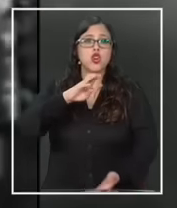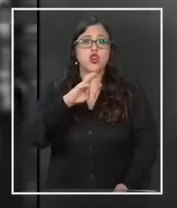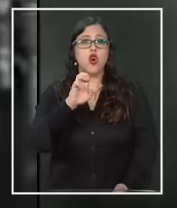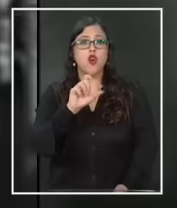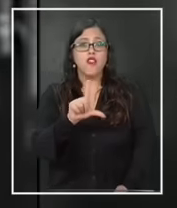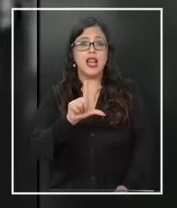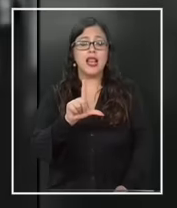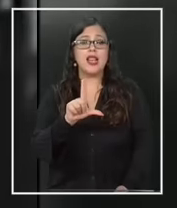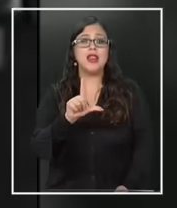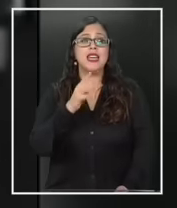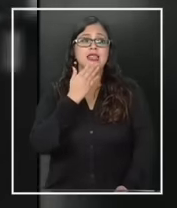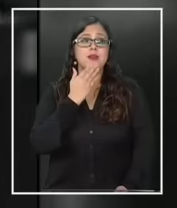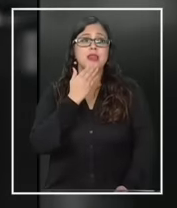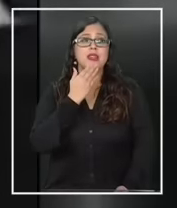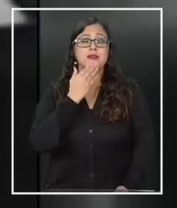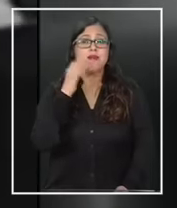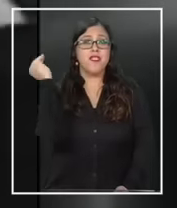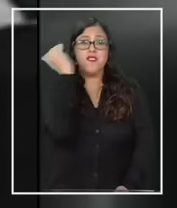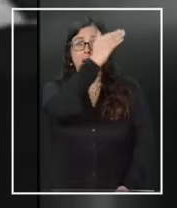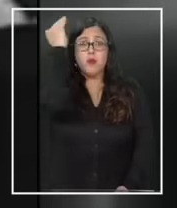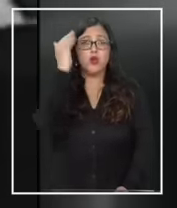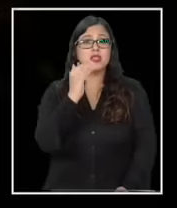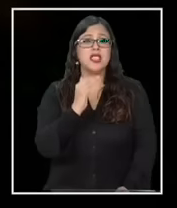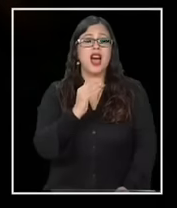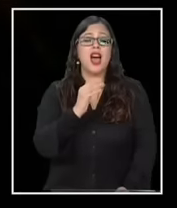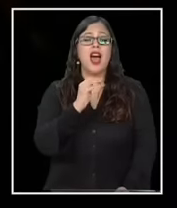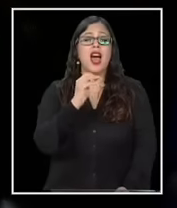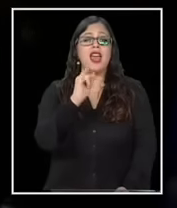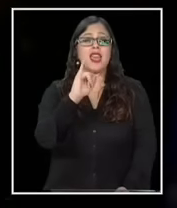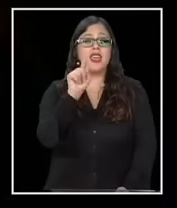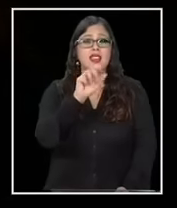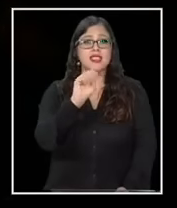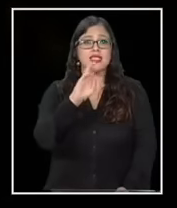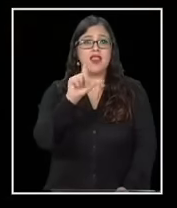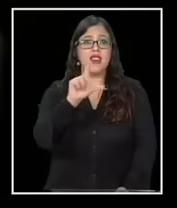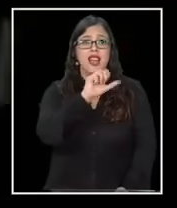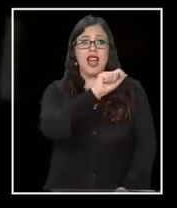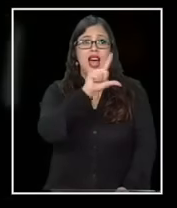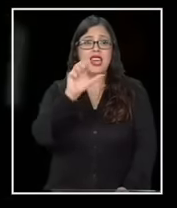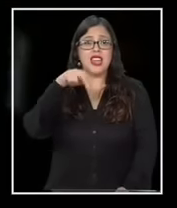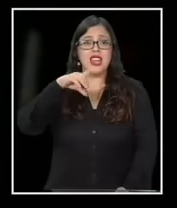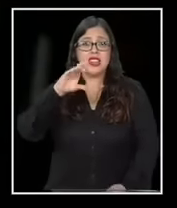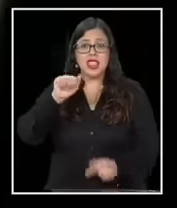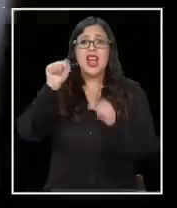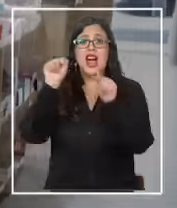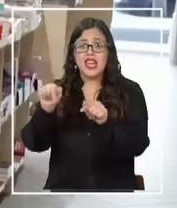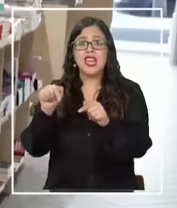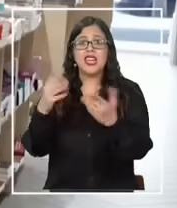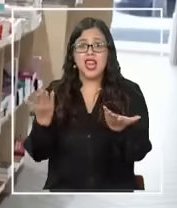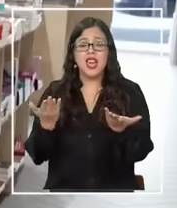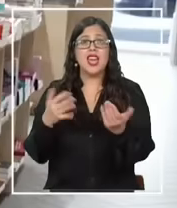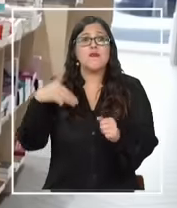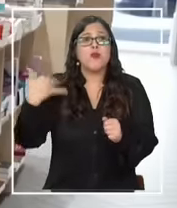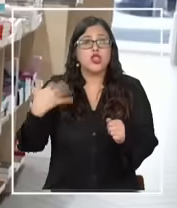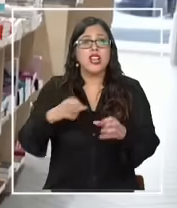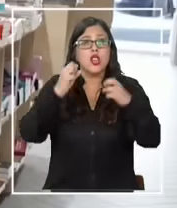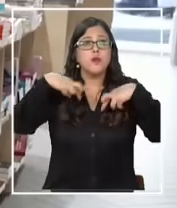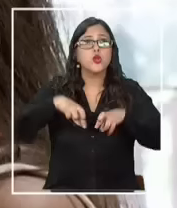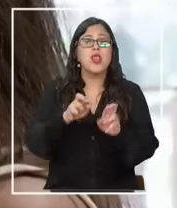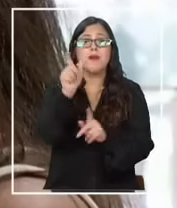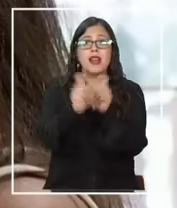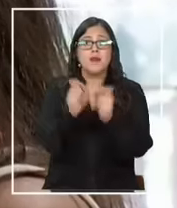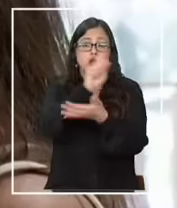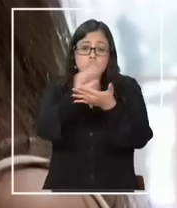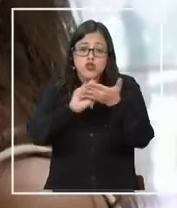como Isabel Allende para muchos era una oportunidad de oro para que los escritores chilenos brillaran ante los ojos del mundo y de